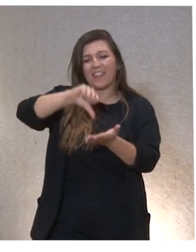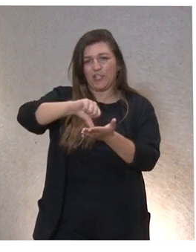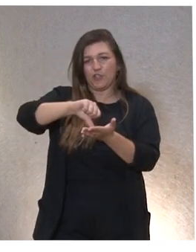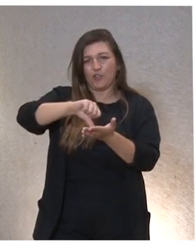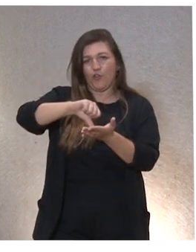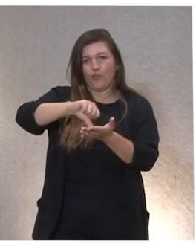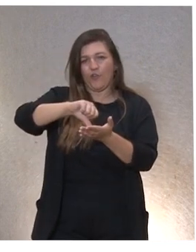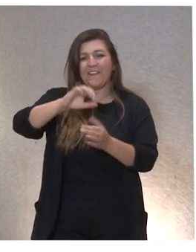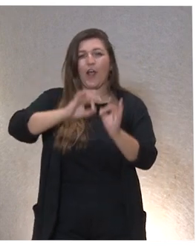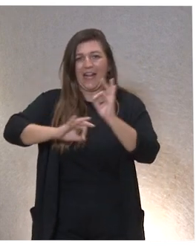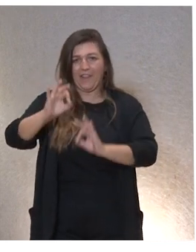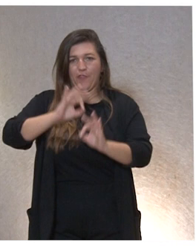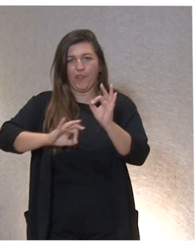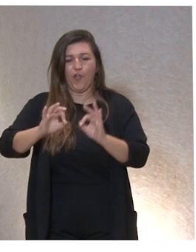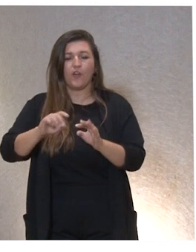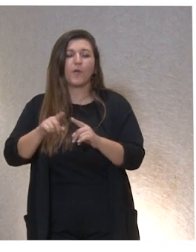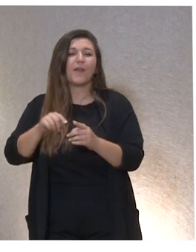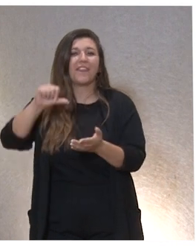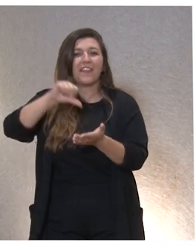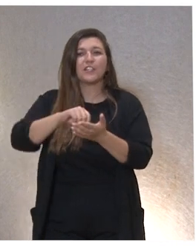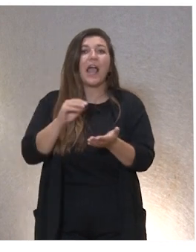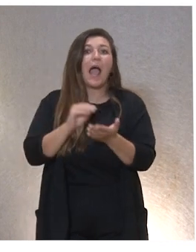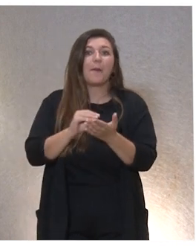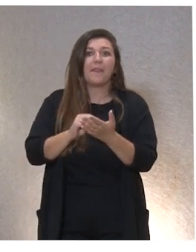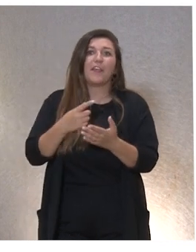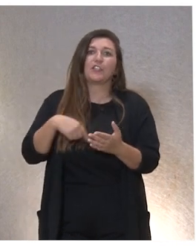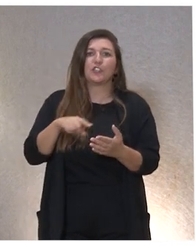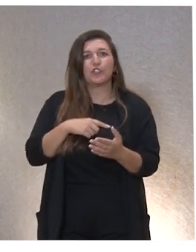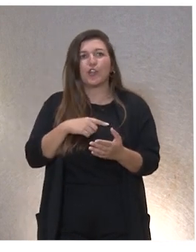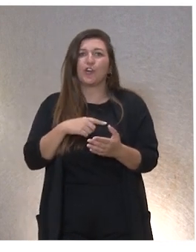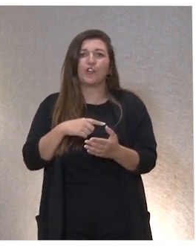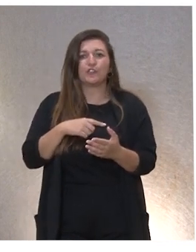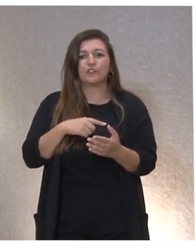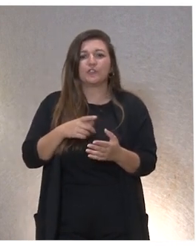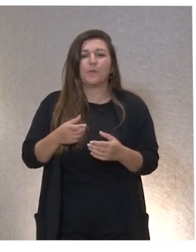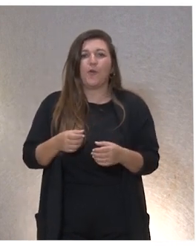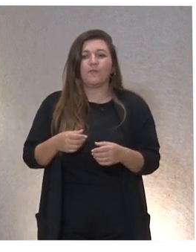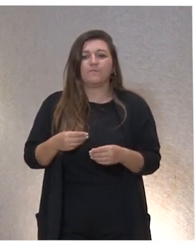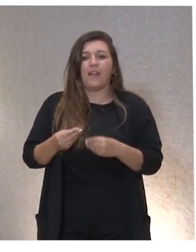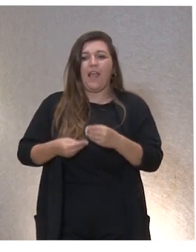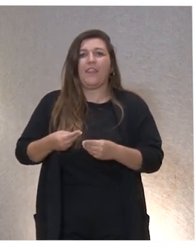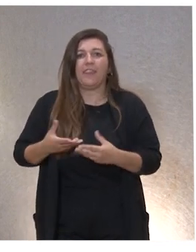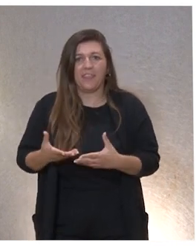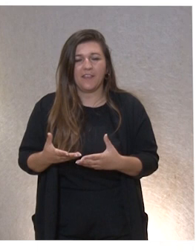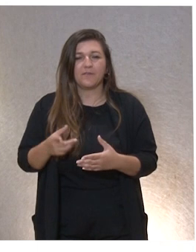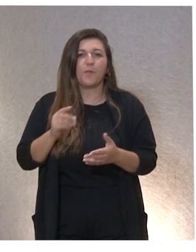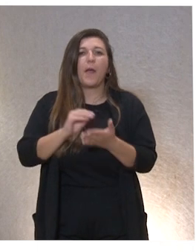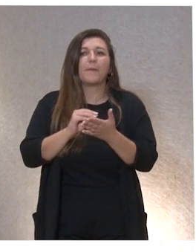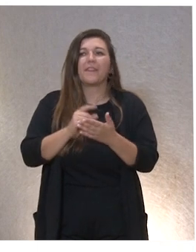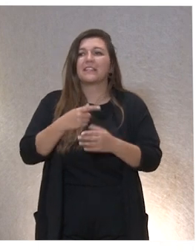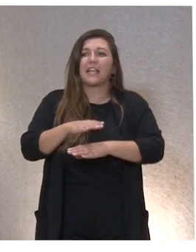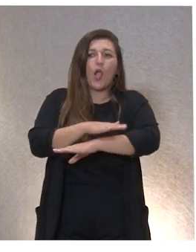que exista pues una centralidad aunque a veces nos la juguemos o sea también tanto los órganos de gobierno como